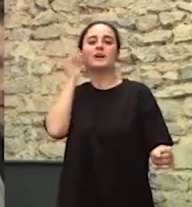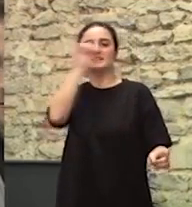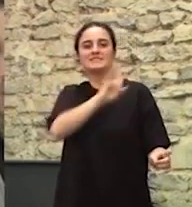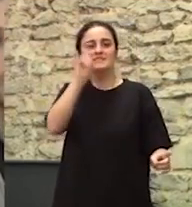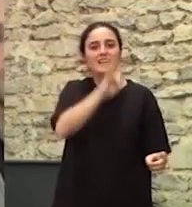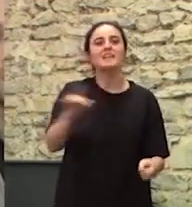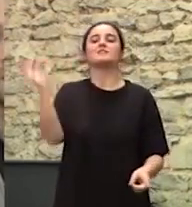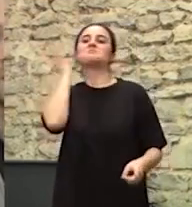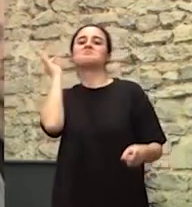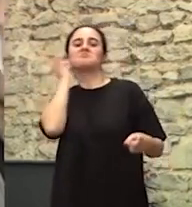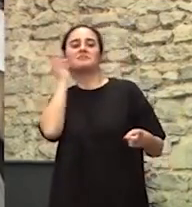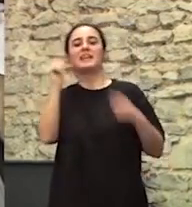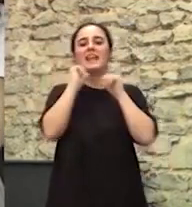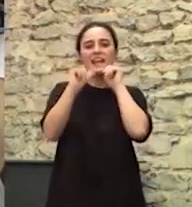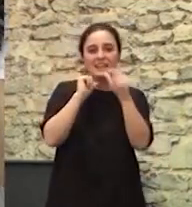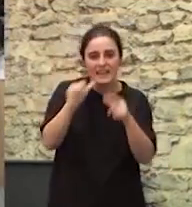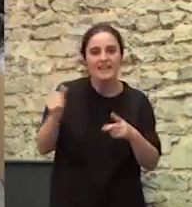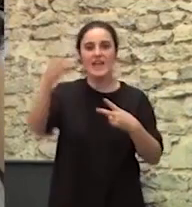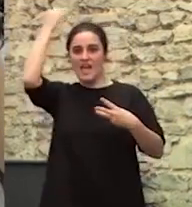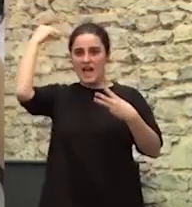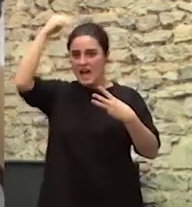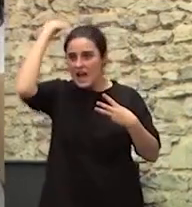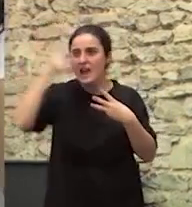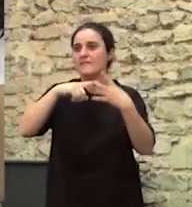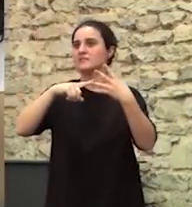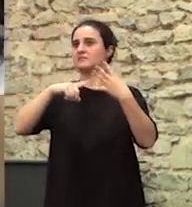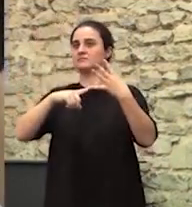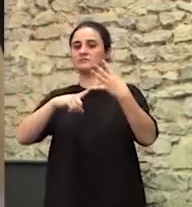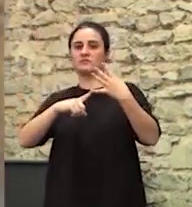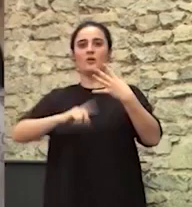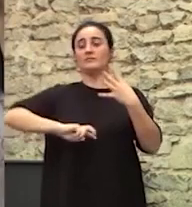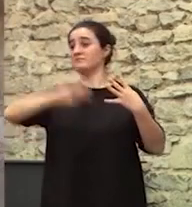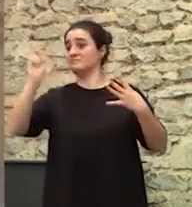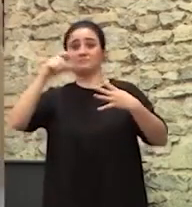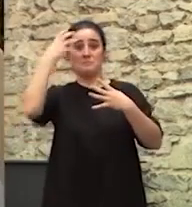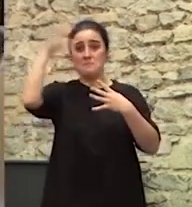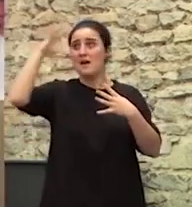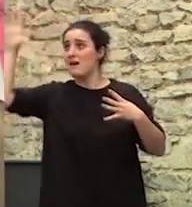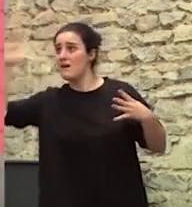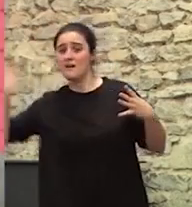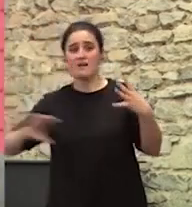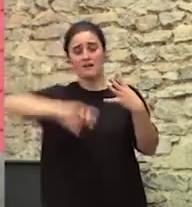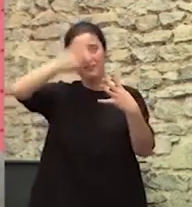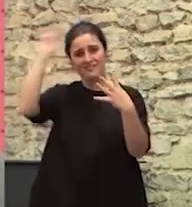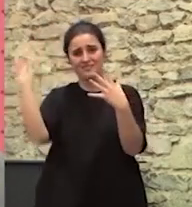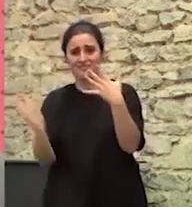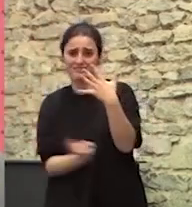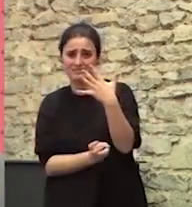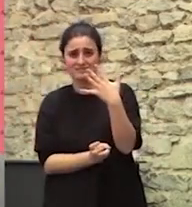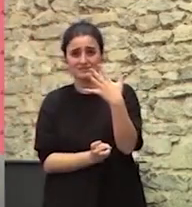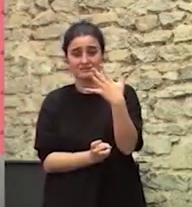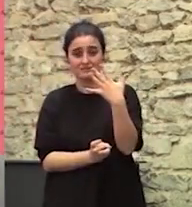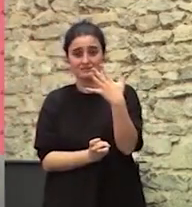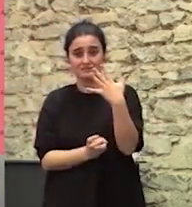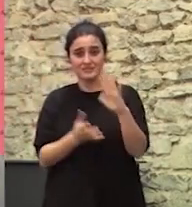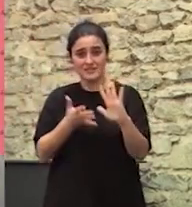se trata de mujeres gitanas Cuando se trata de mujeres árabes Cuando se trata de mujeres chicanas Cuando se trata de, de, de, de Cuando no